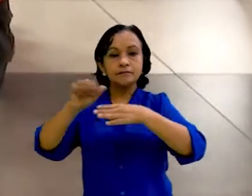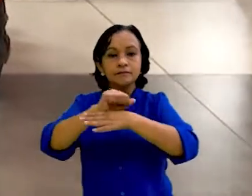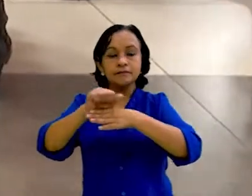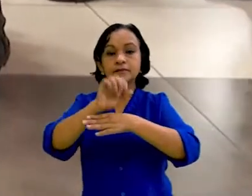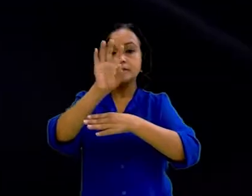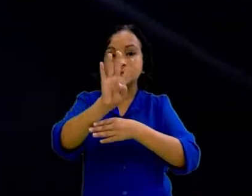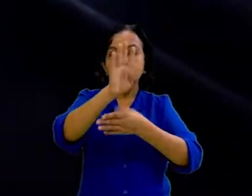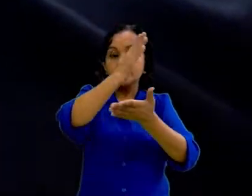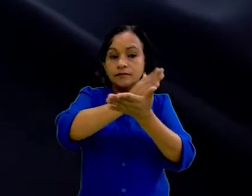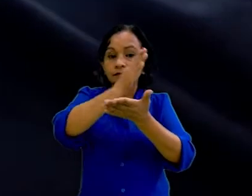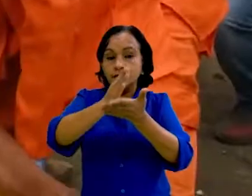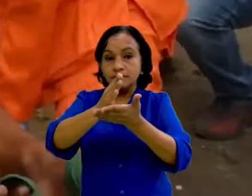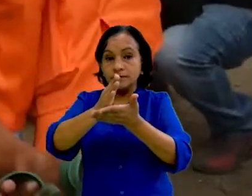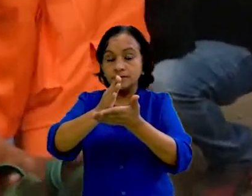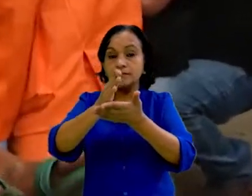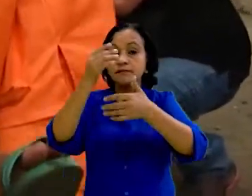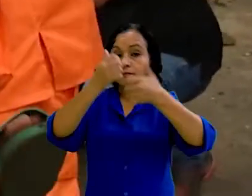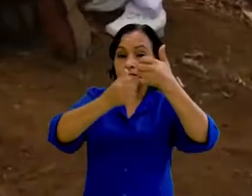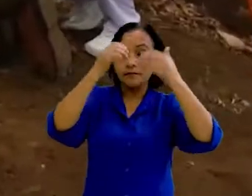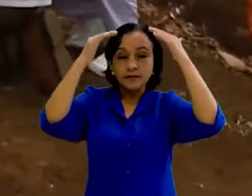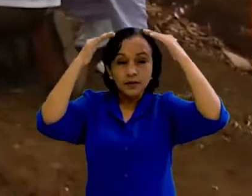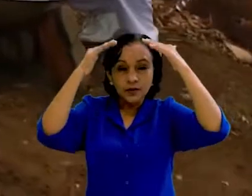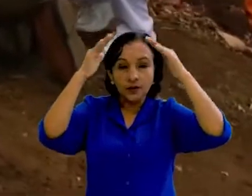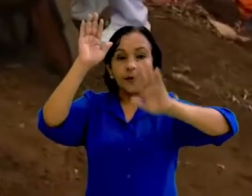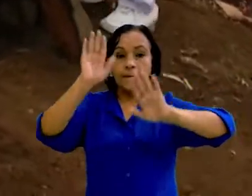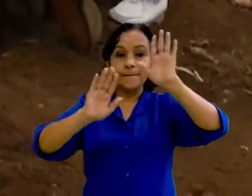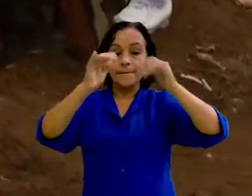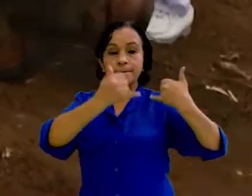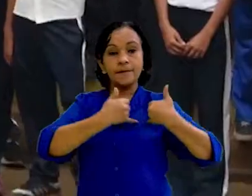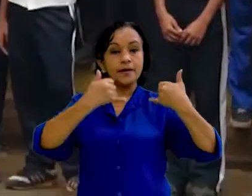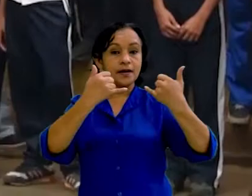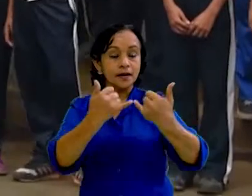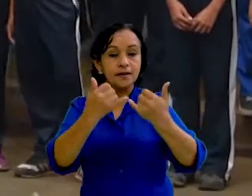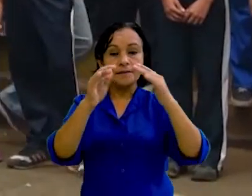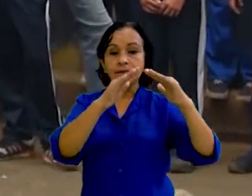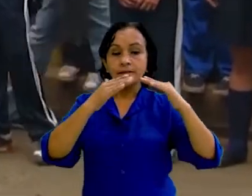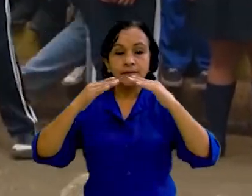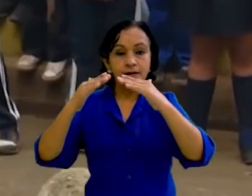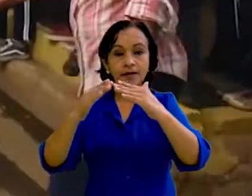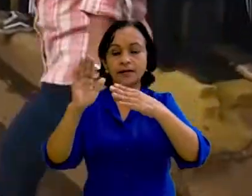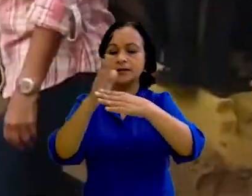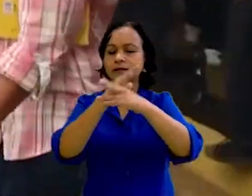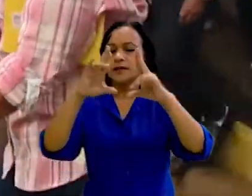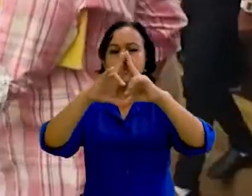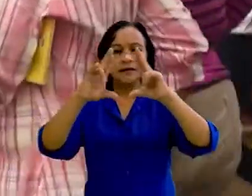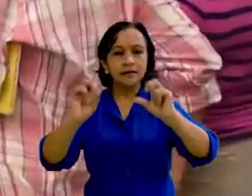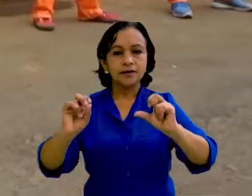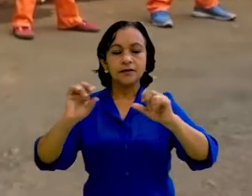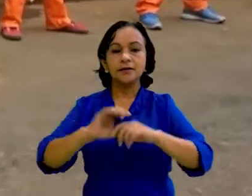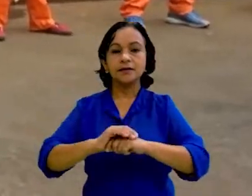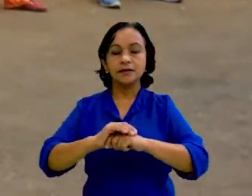ejercicios nacionales en el año con enfoque multiamenaza, junto a la participación de instituciones, barrios y comunidades de todo el país.